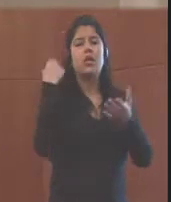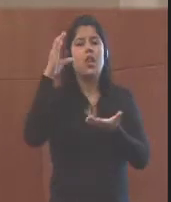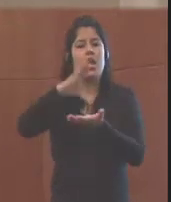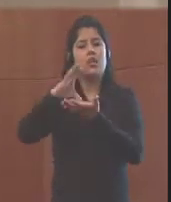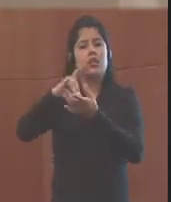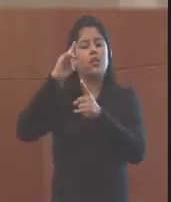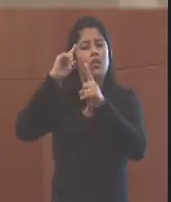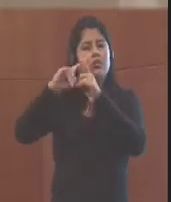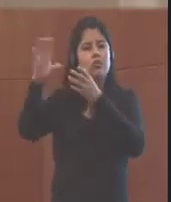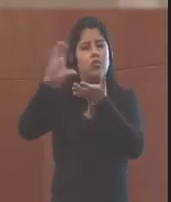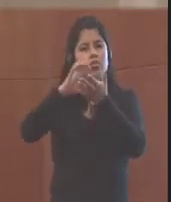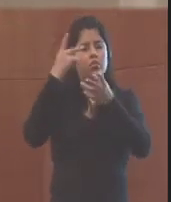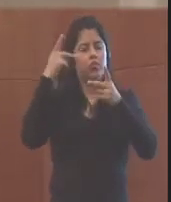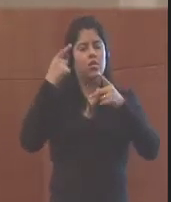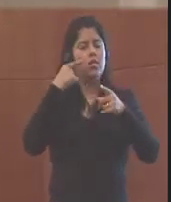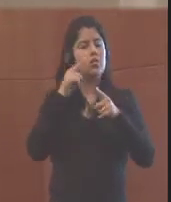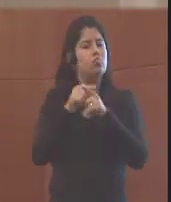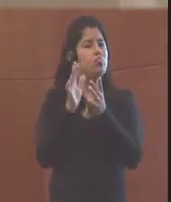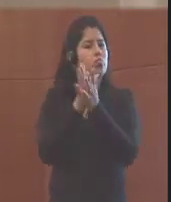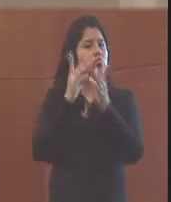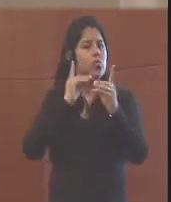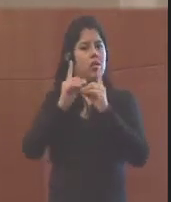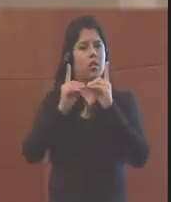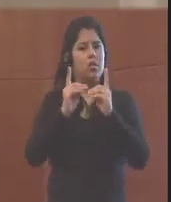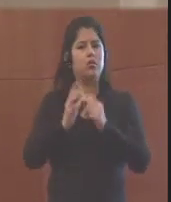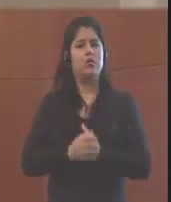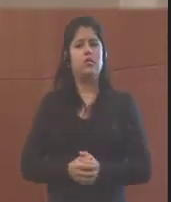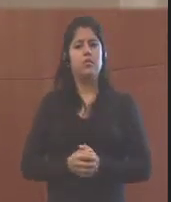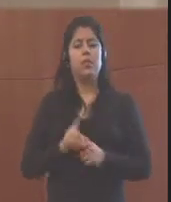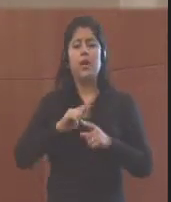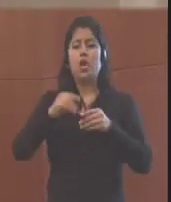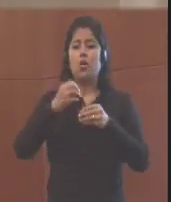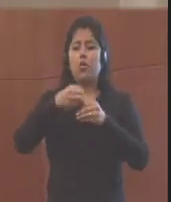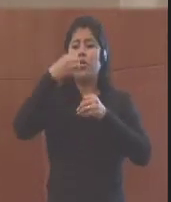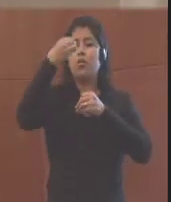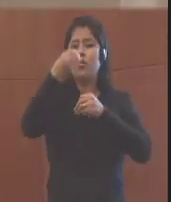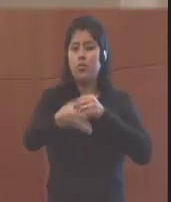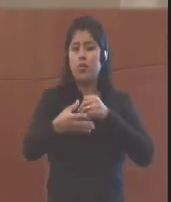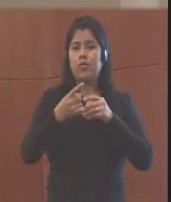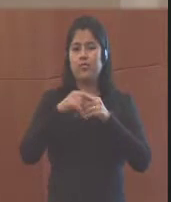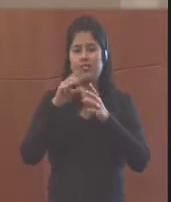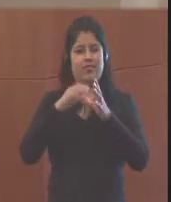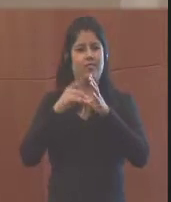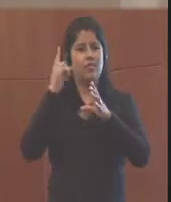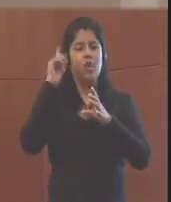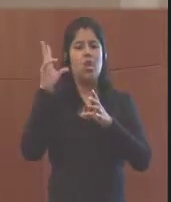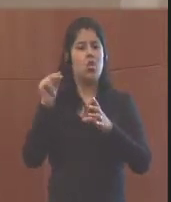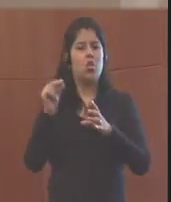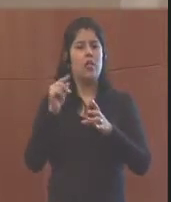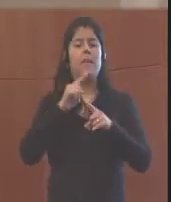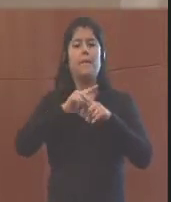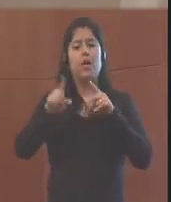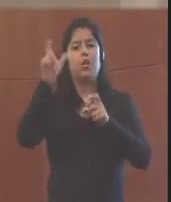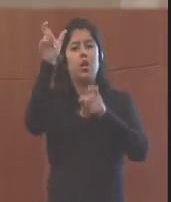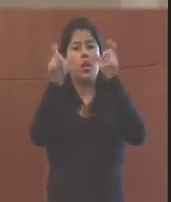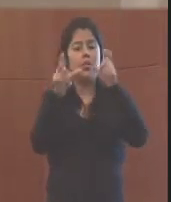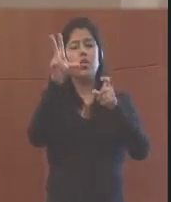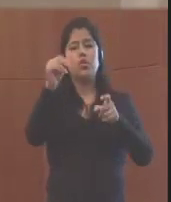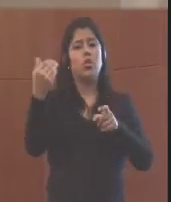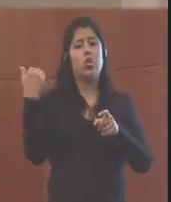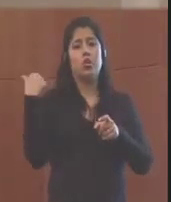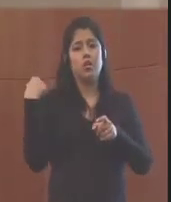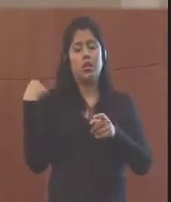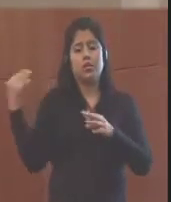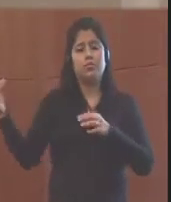metropolitanos se dan muchos de estos diálogos, diálogos, perdón, pero fuera de los centros metropolitanos no. Y las personas que no tienen